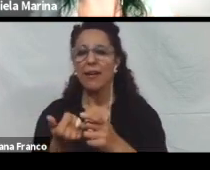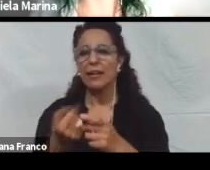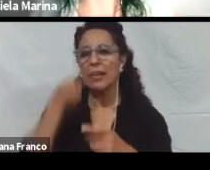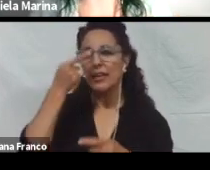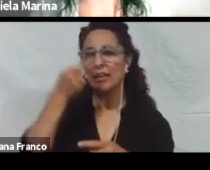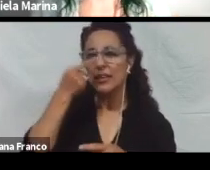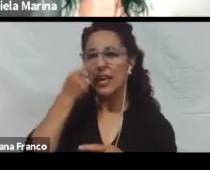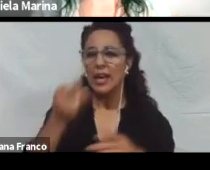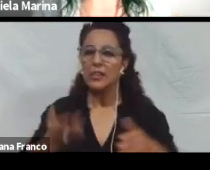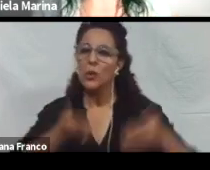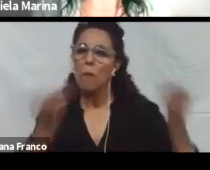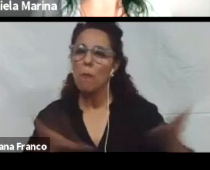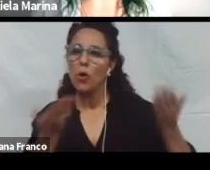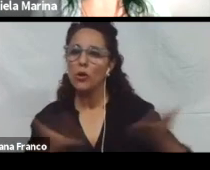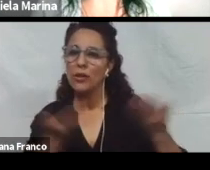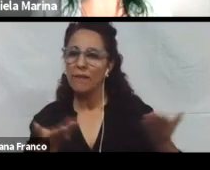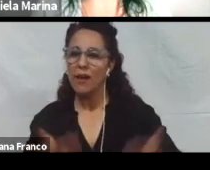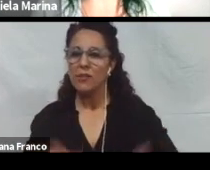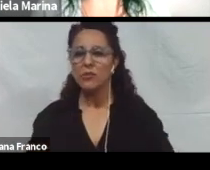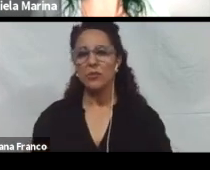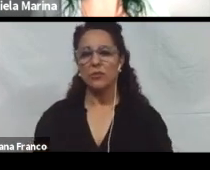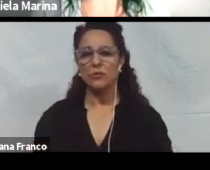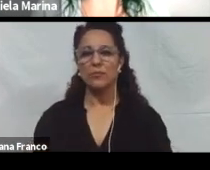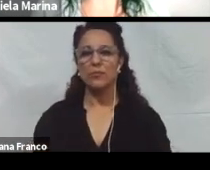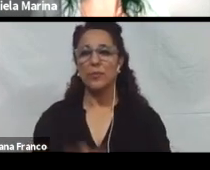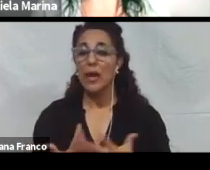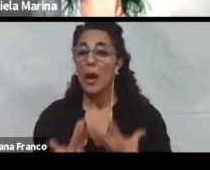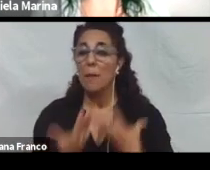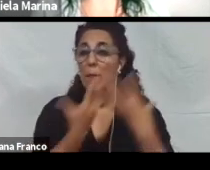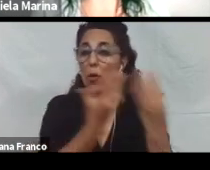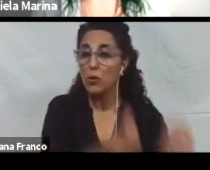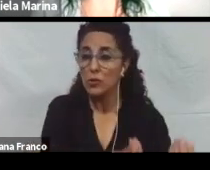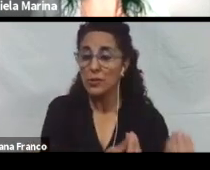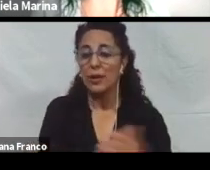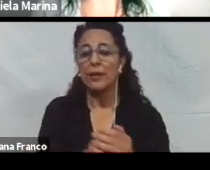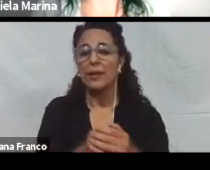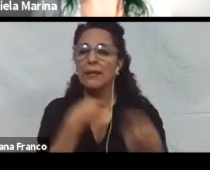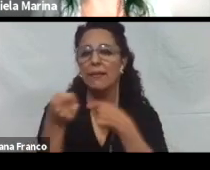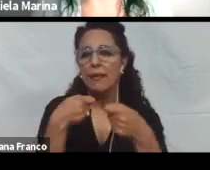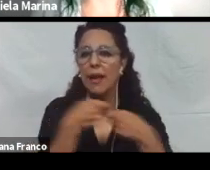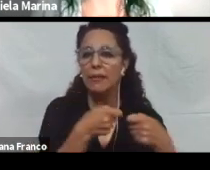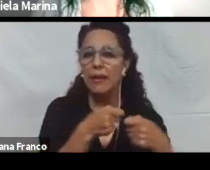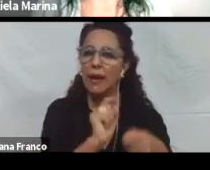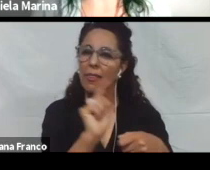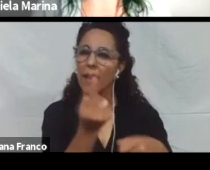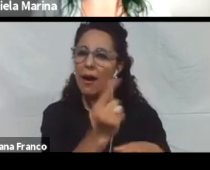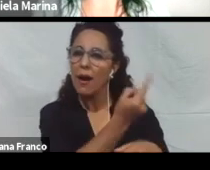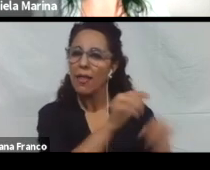motivaciones, y apoyar las habilidades y estrategias individuales en resolución de problemas,